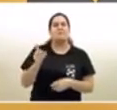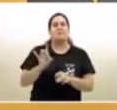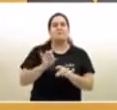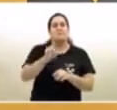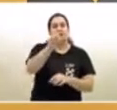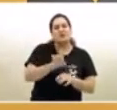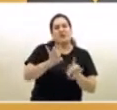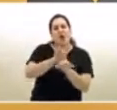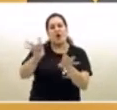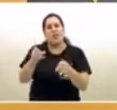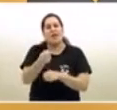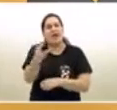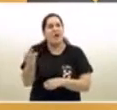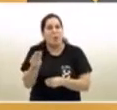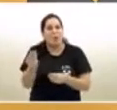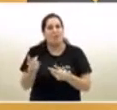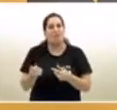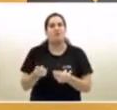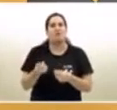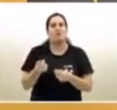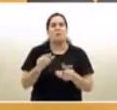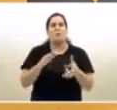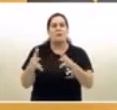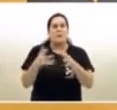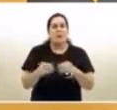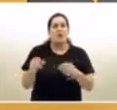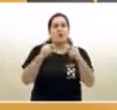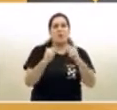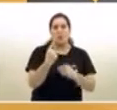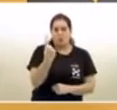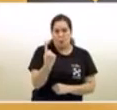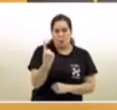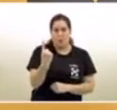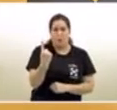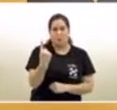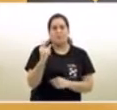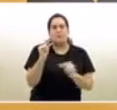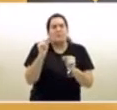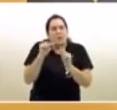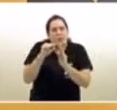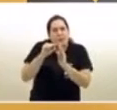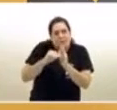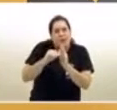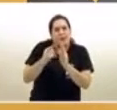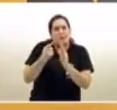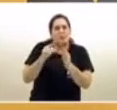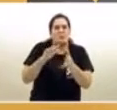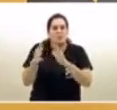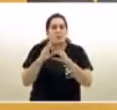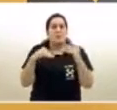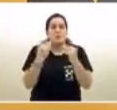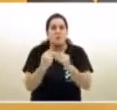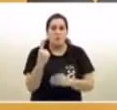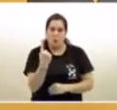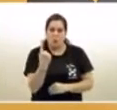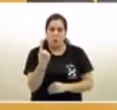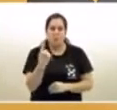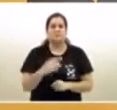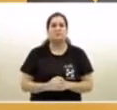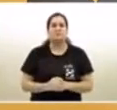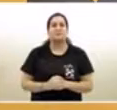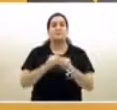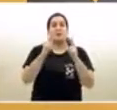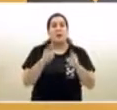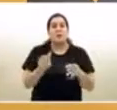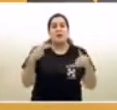semanas alrededor de 1, incluso estuvo un poquito por abajo, pero digamos en un promedio de 1. Dato fundamental, que es la ocupación de